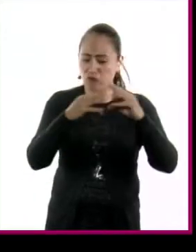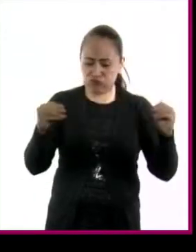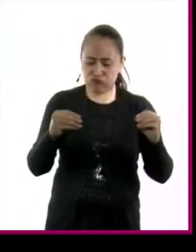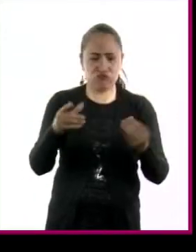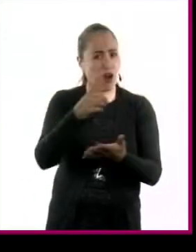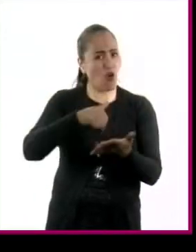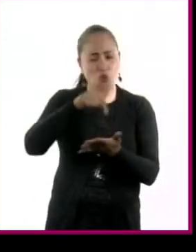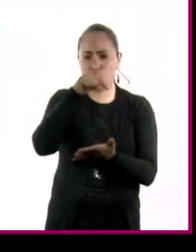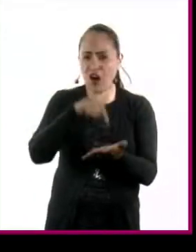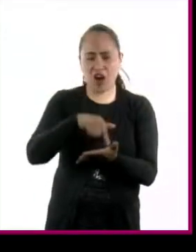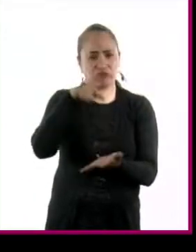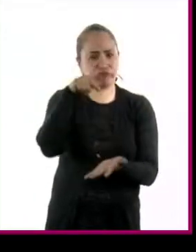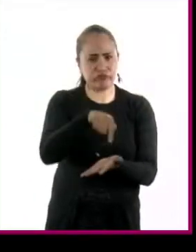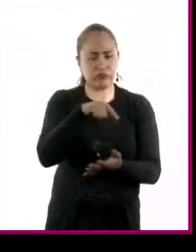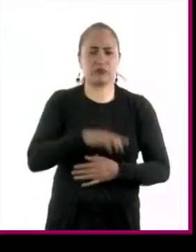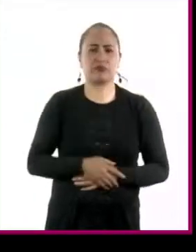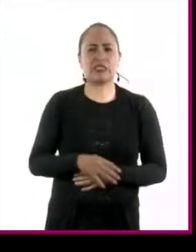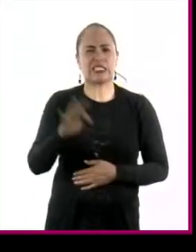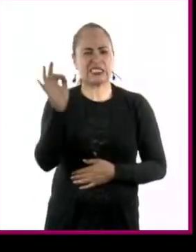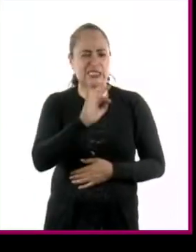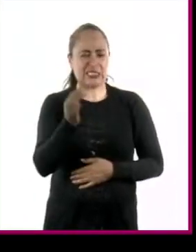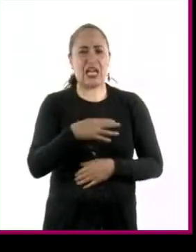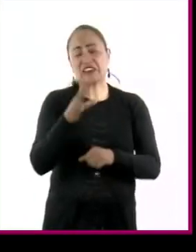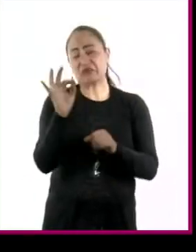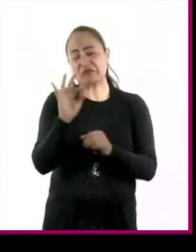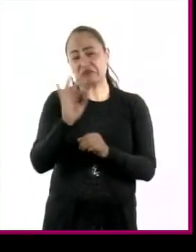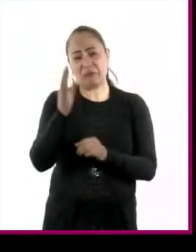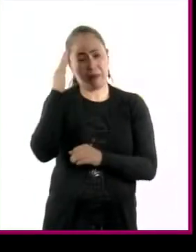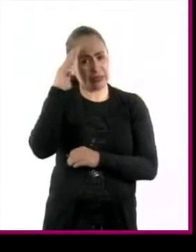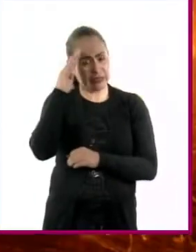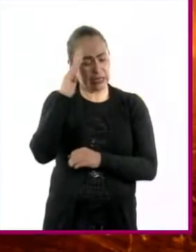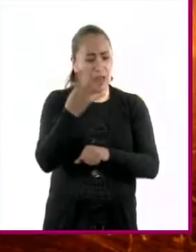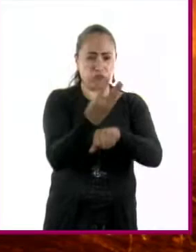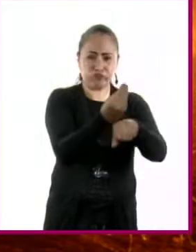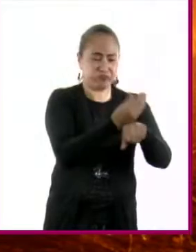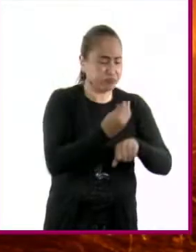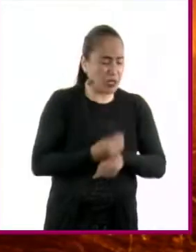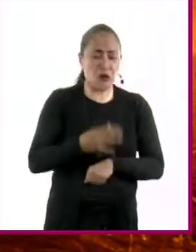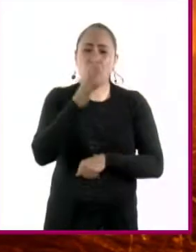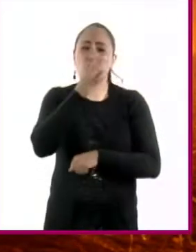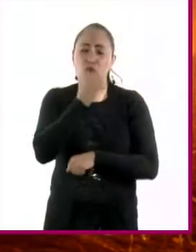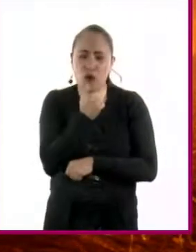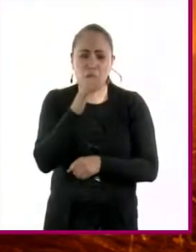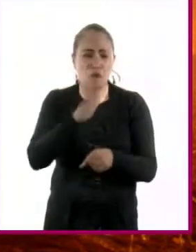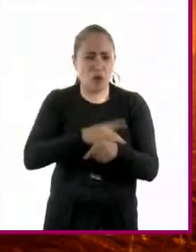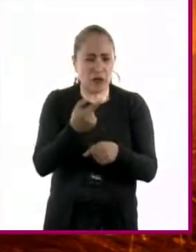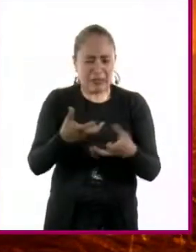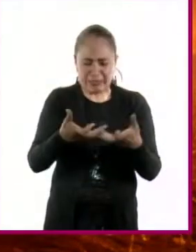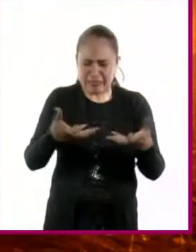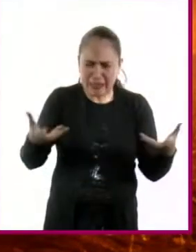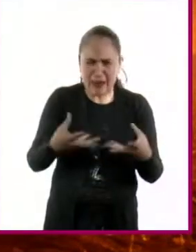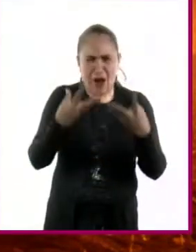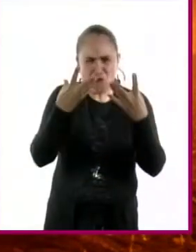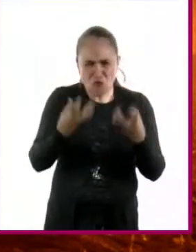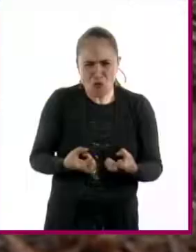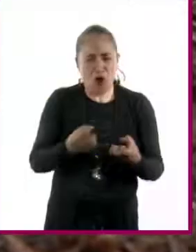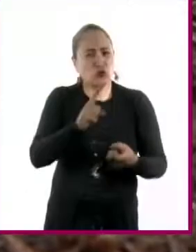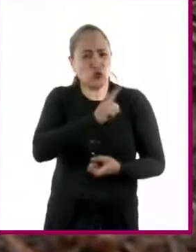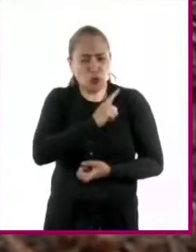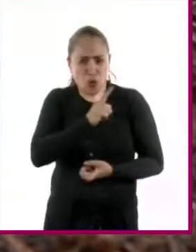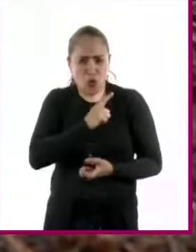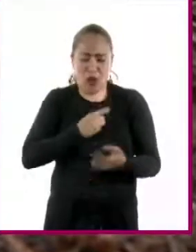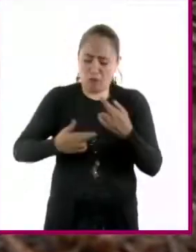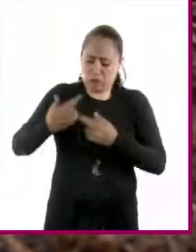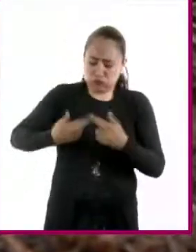El daño casi siempre podría ser visto como irreparable, porque por su gravedad es imposible para la naturaleza regenerarse por sí misma.